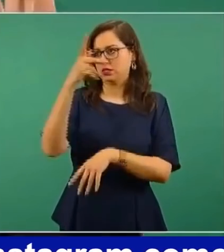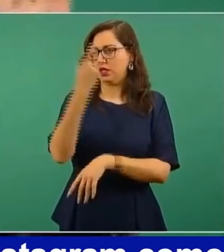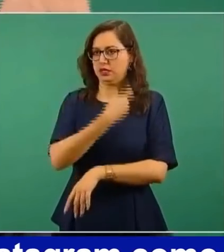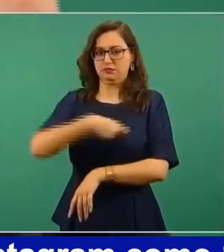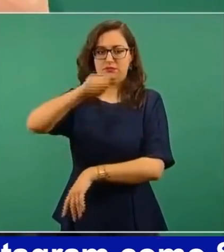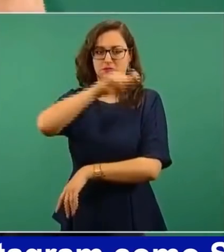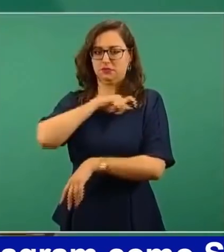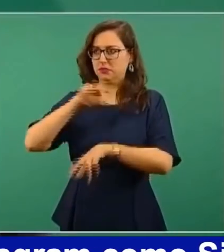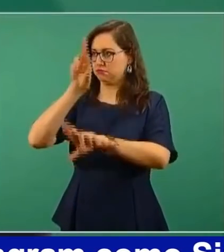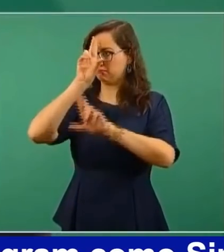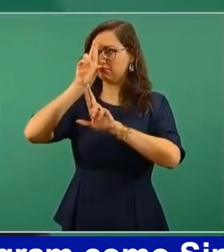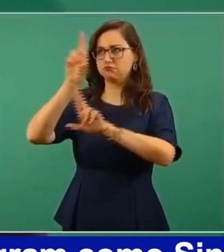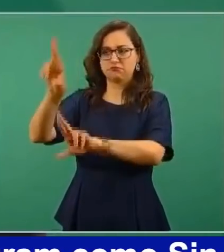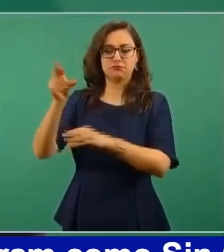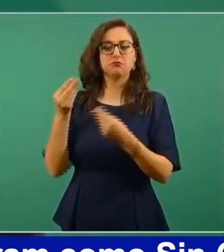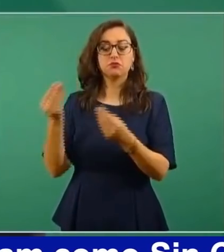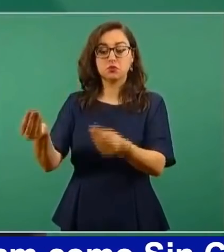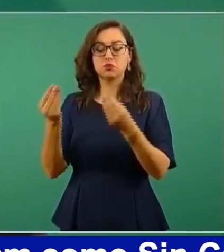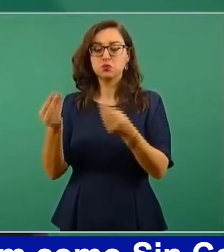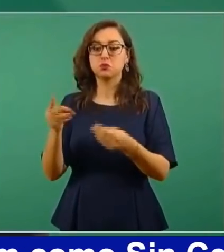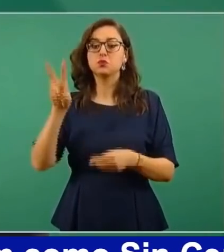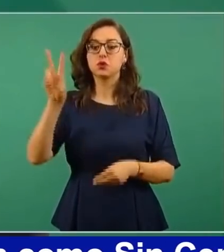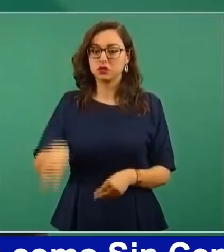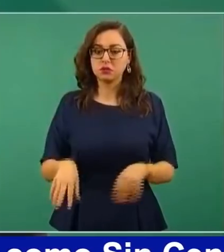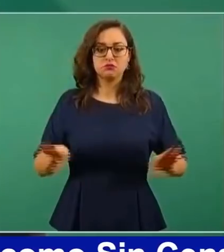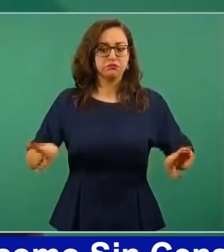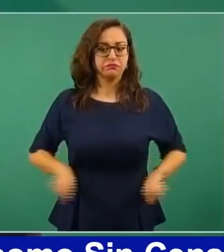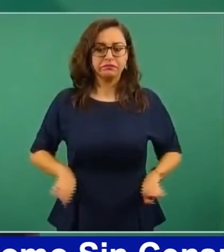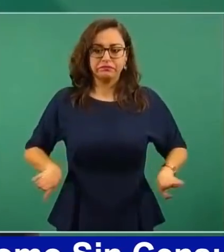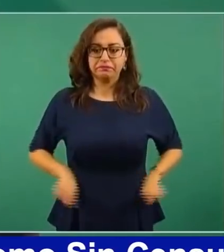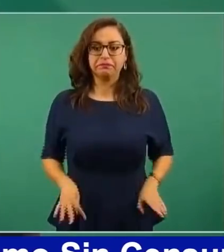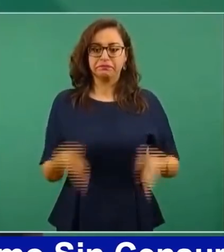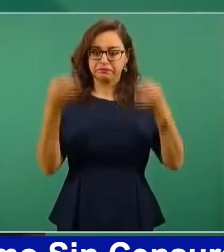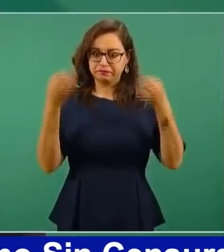Es un pueblo ejemplar, trabajador,